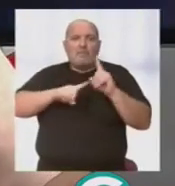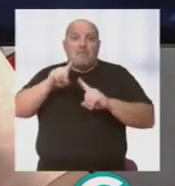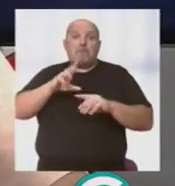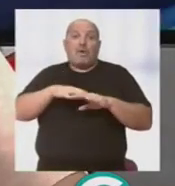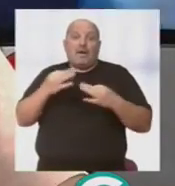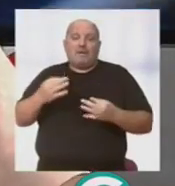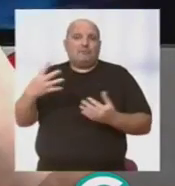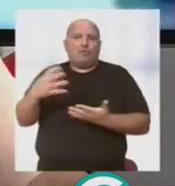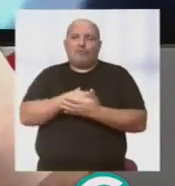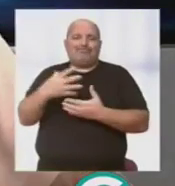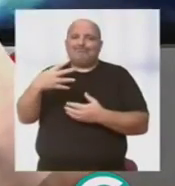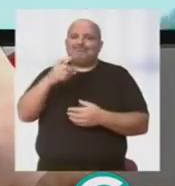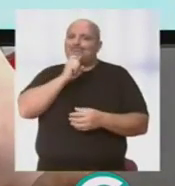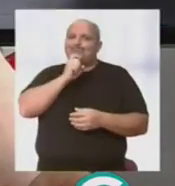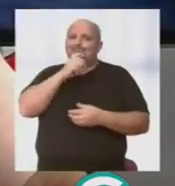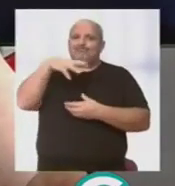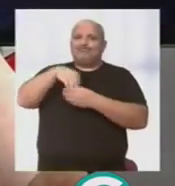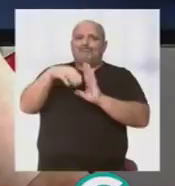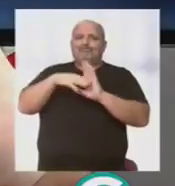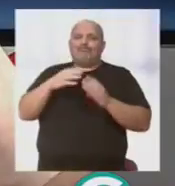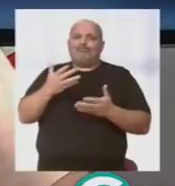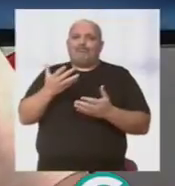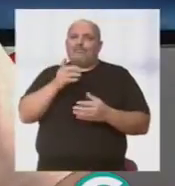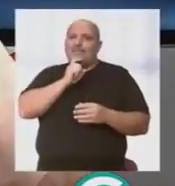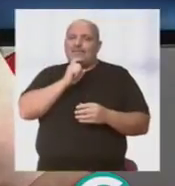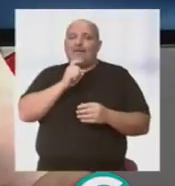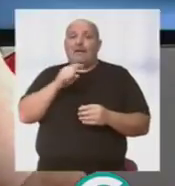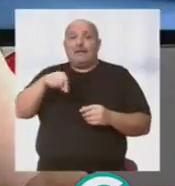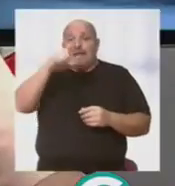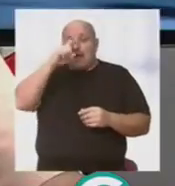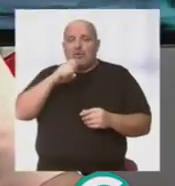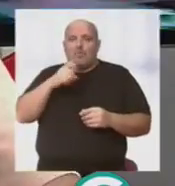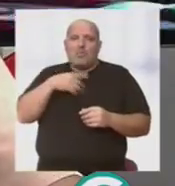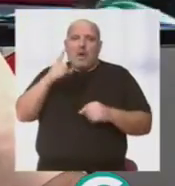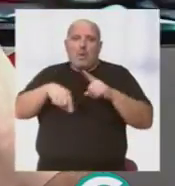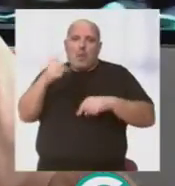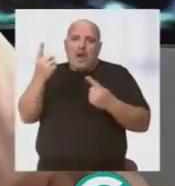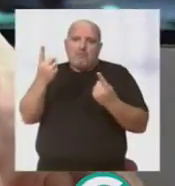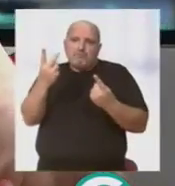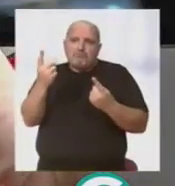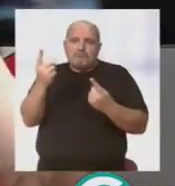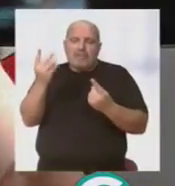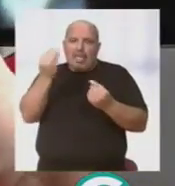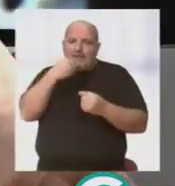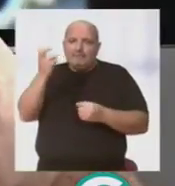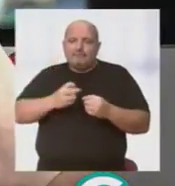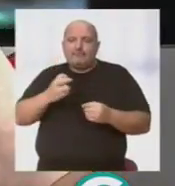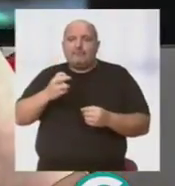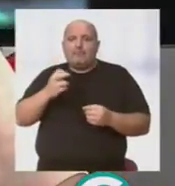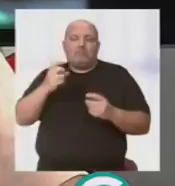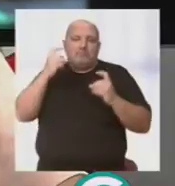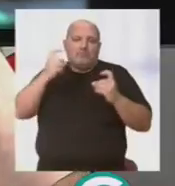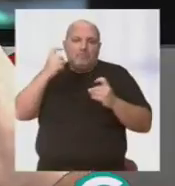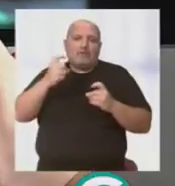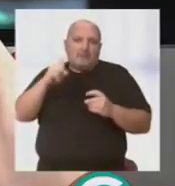porque todas no encajan dentro de la programación. Por los ofrecimientos. Y aunque este año a lo mejor puede haber alguna ausencia que en años anteriores han estado, pero